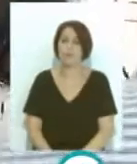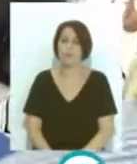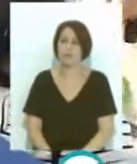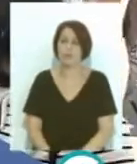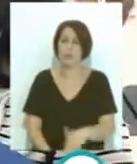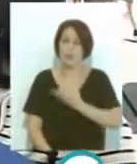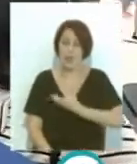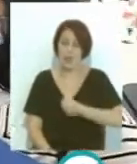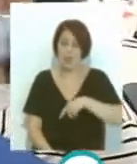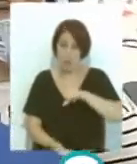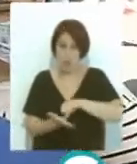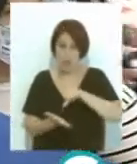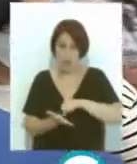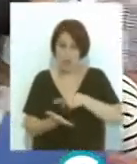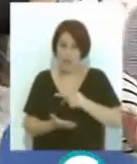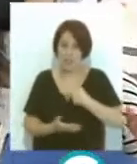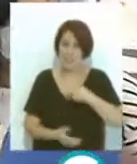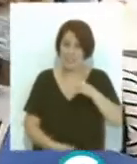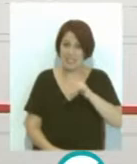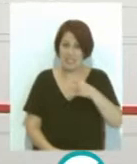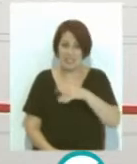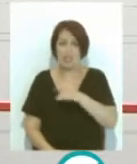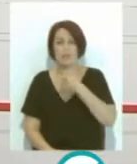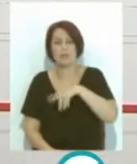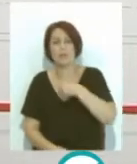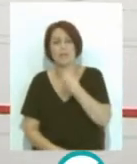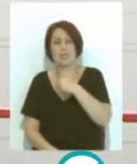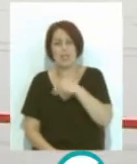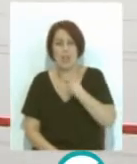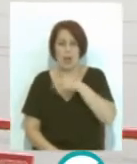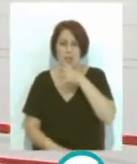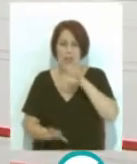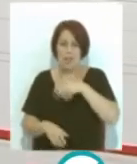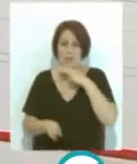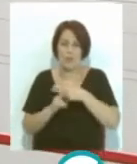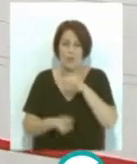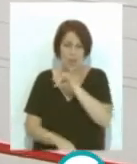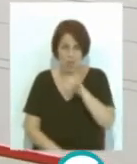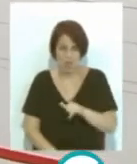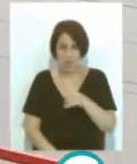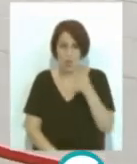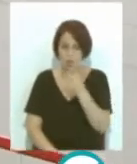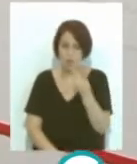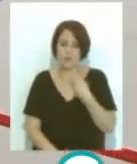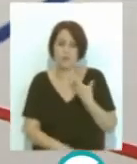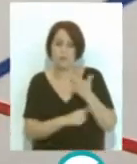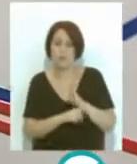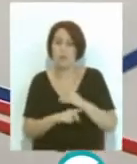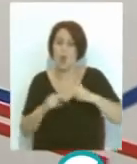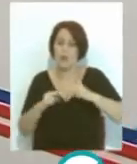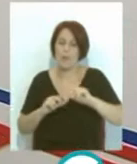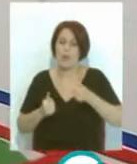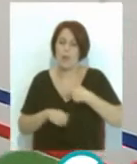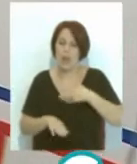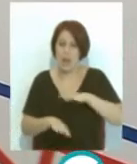El alcalde de la ciudad José María González junto a la presidenta de Aguas de Cádiz Ana Fernández ha presidido el inicio de las obras para la